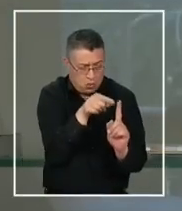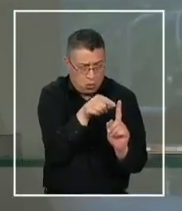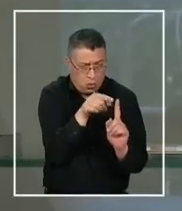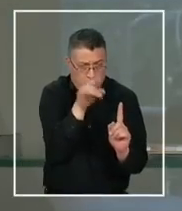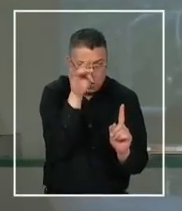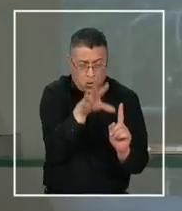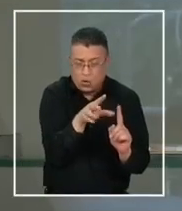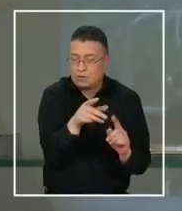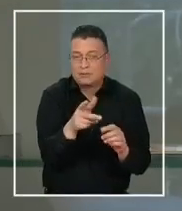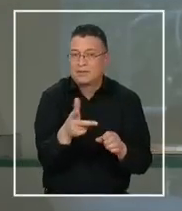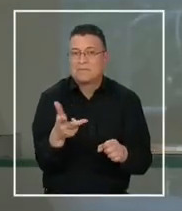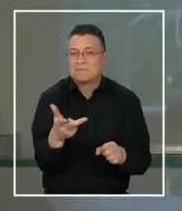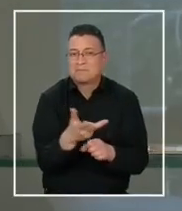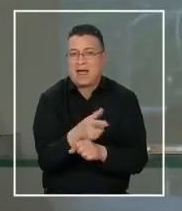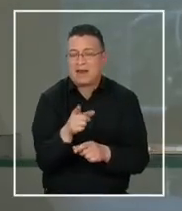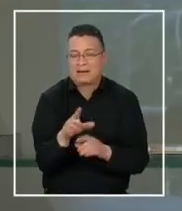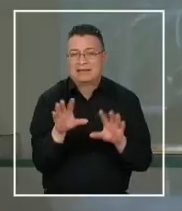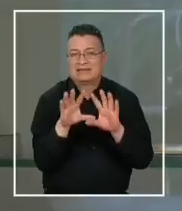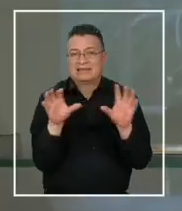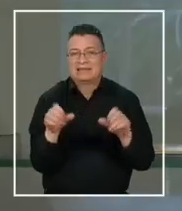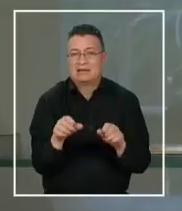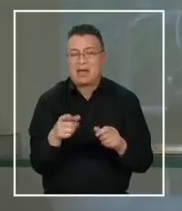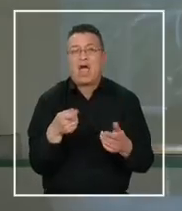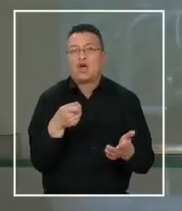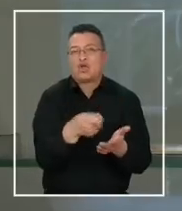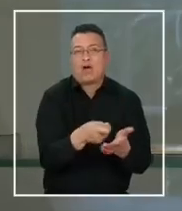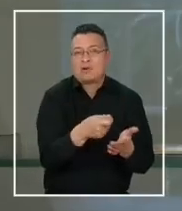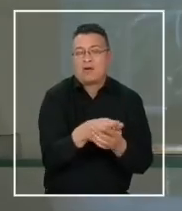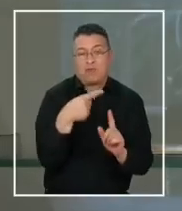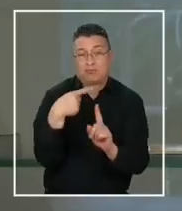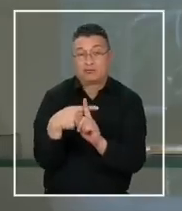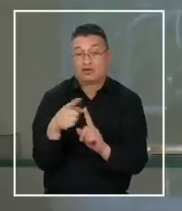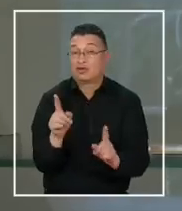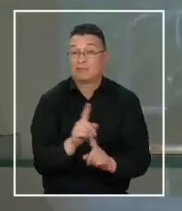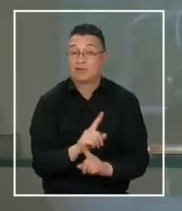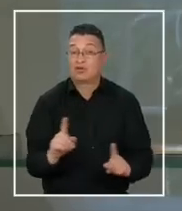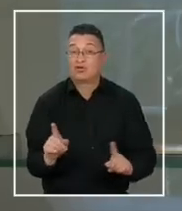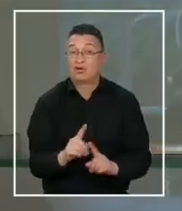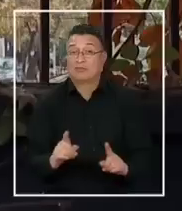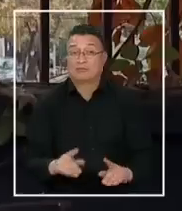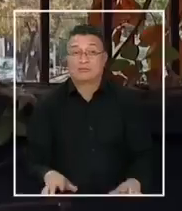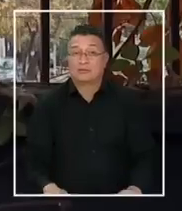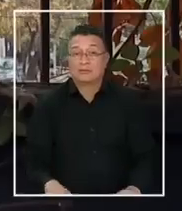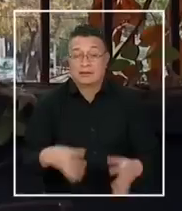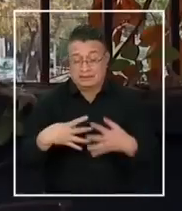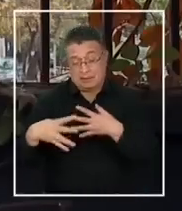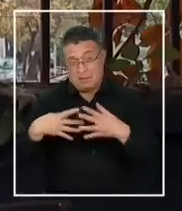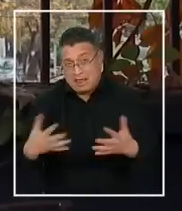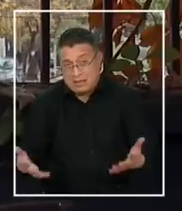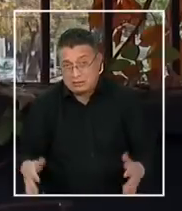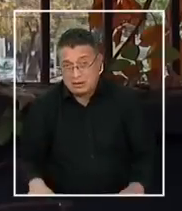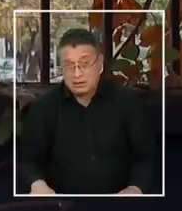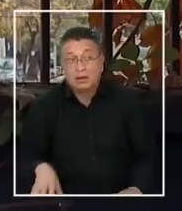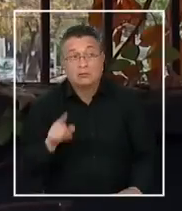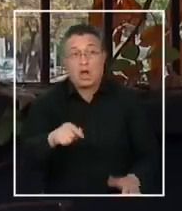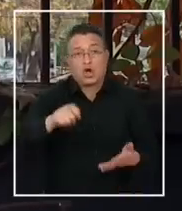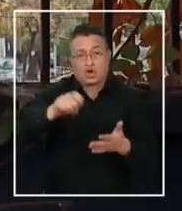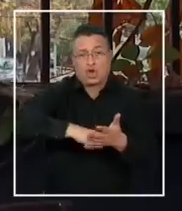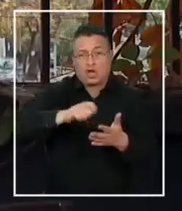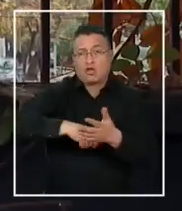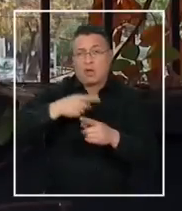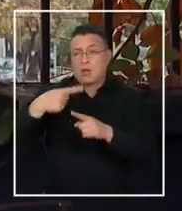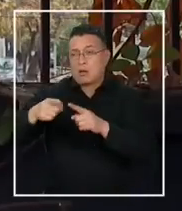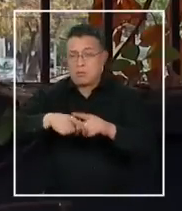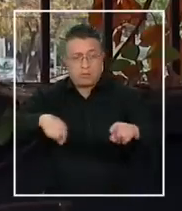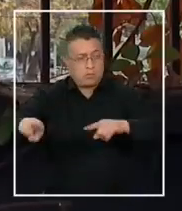proveedor, es un mal indicador para el sistema de compra en general. No es positivo mirándolo hacia afuera, en términos de transparencia. Todos los grandes contratos donde hay miles de operaciones